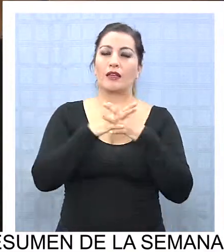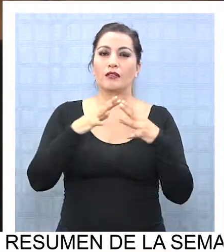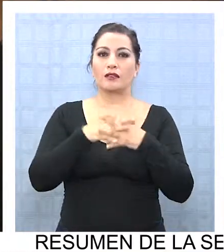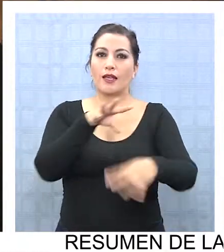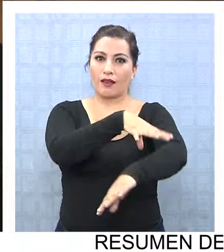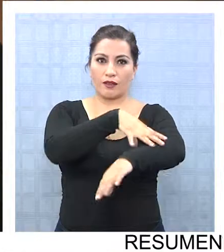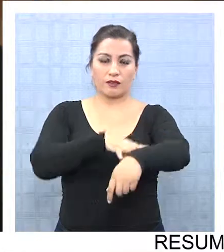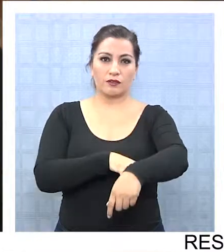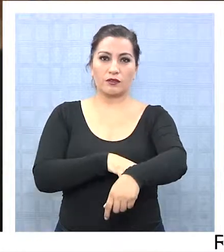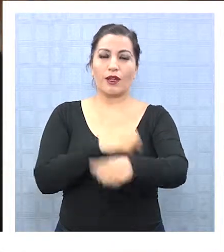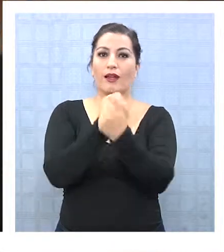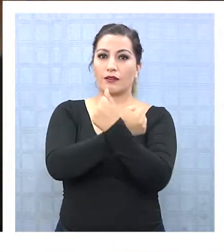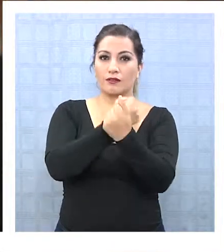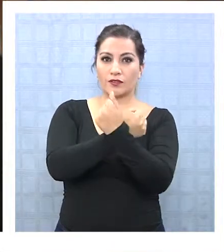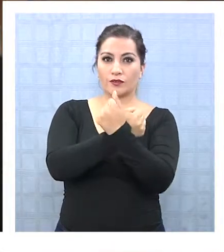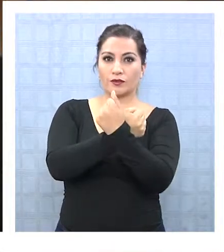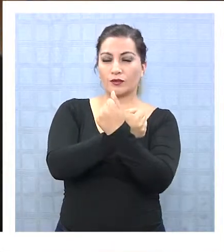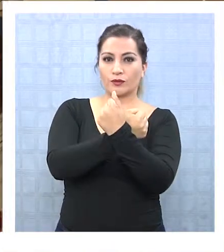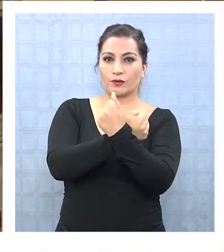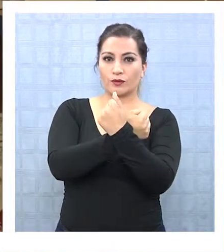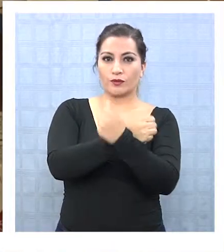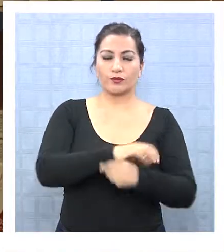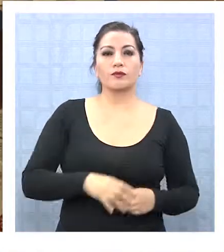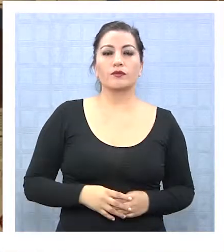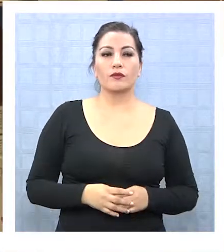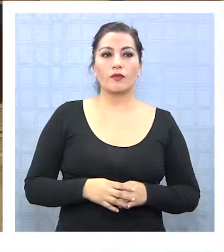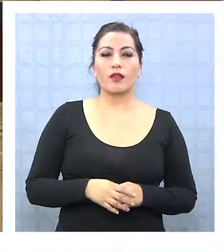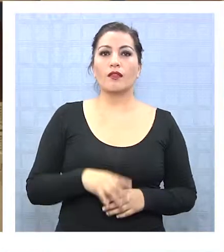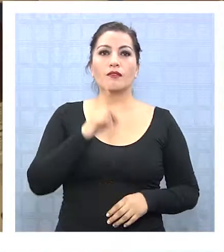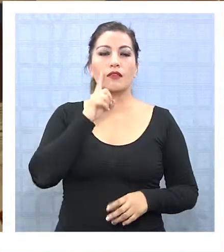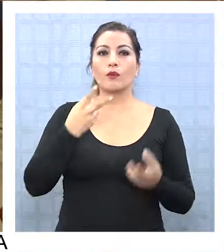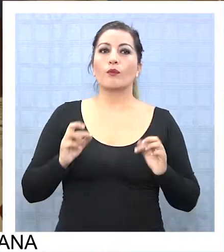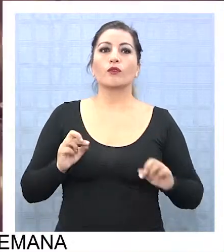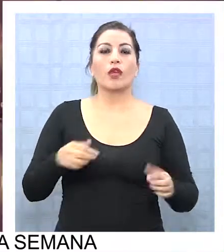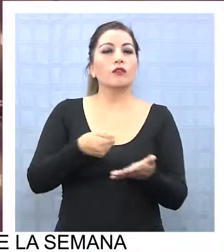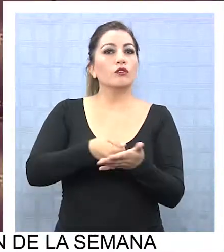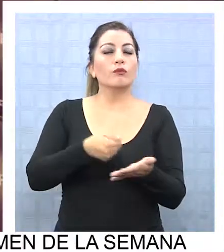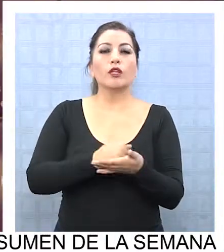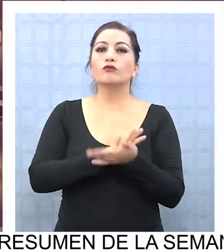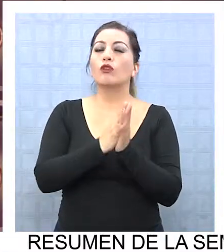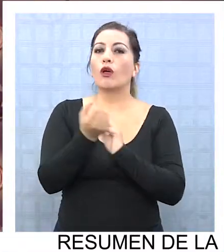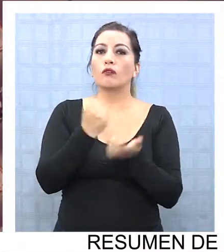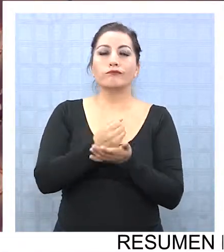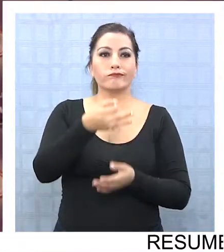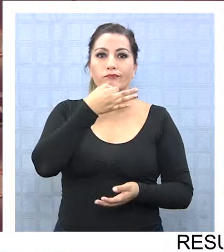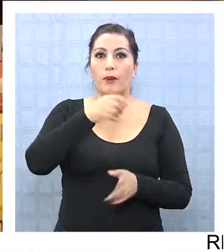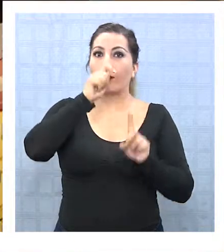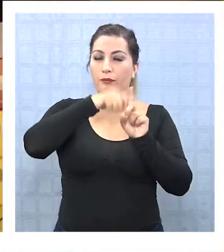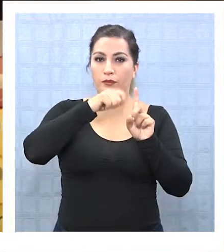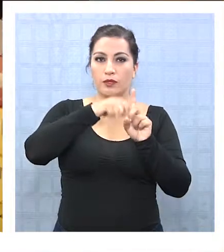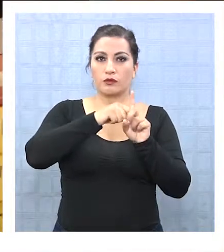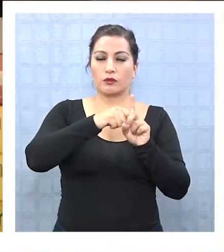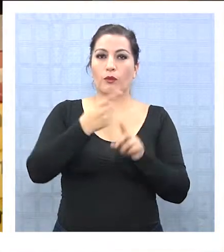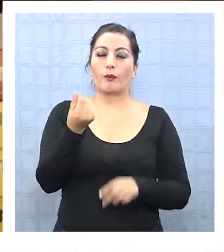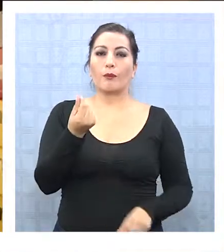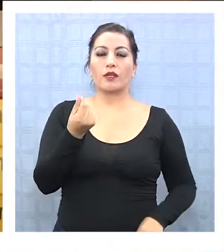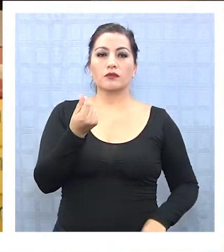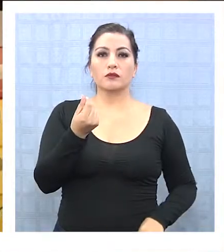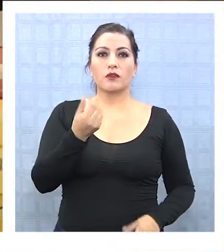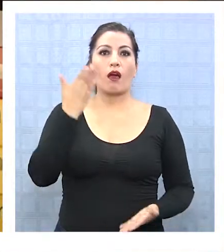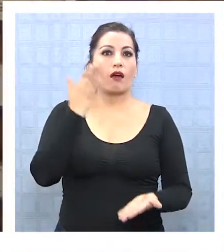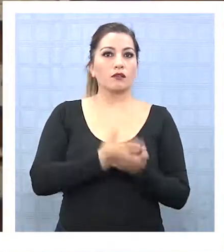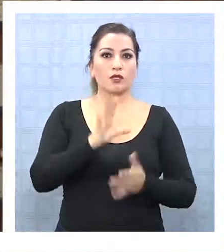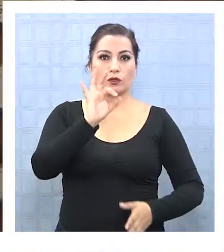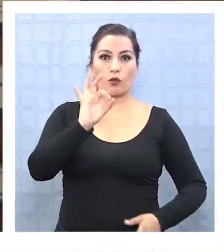Ejército Armada, Carabineros, tienen la posibilidad de comprar todos sus medicamentos en forma mensual a un precio